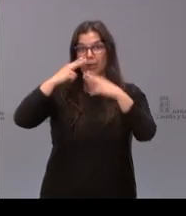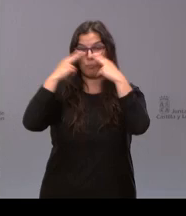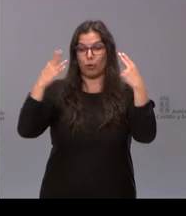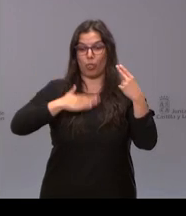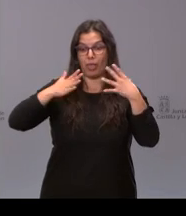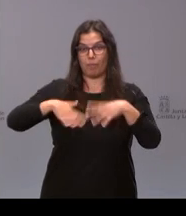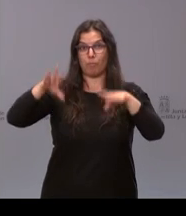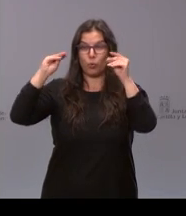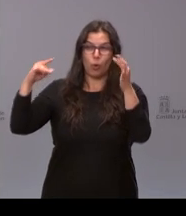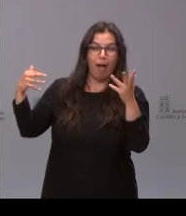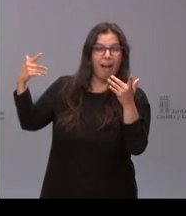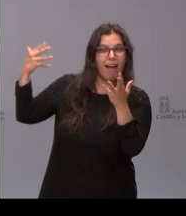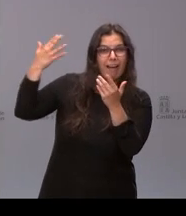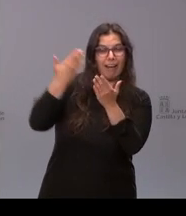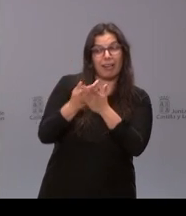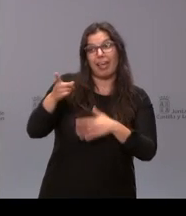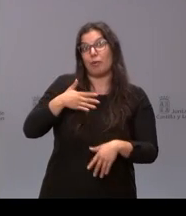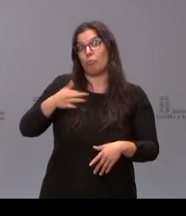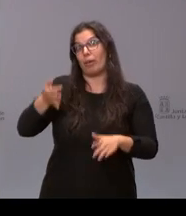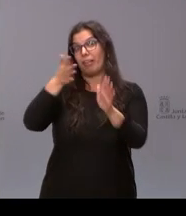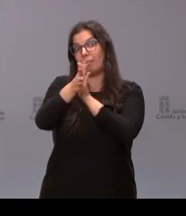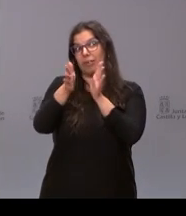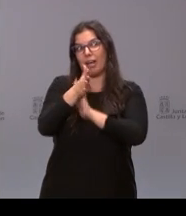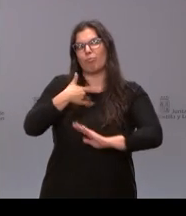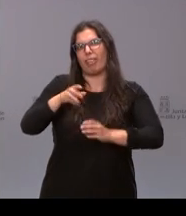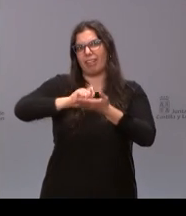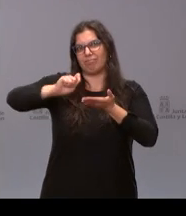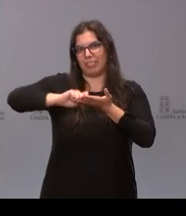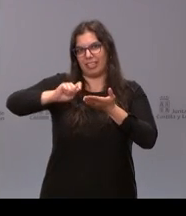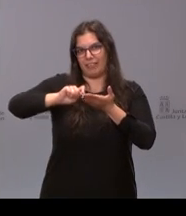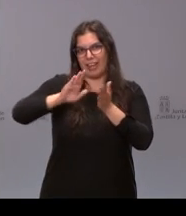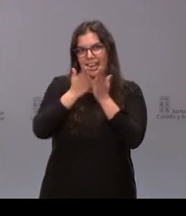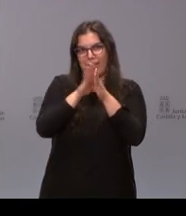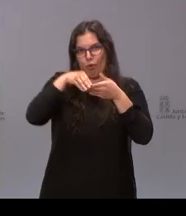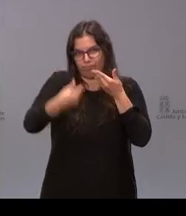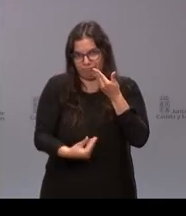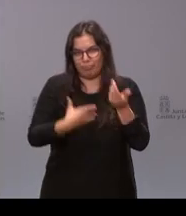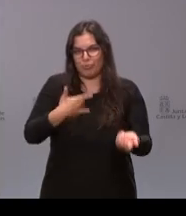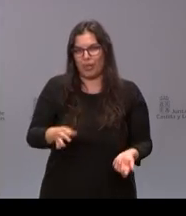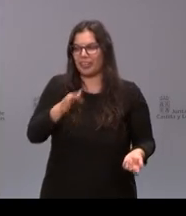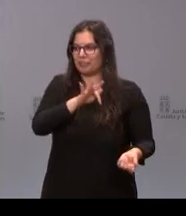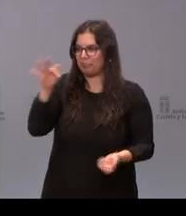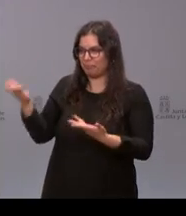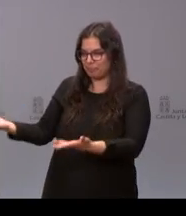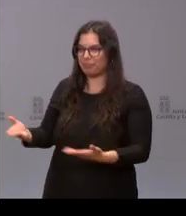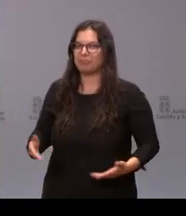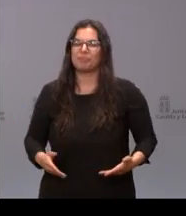tendría para hablarnos imaginad si escribe un libro Javier tienes la palabra